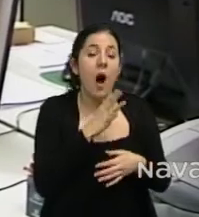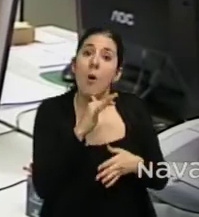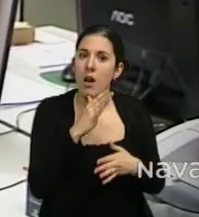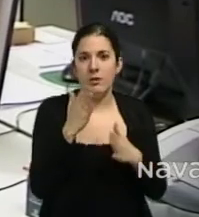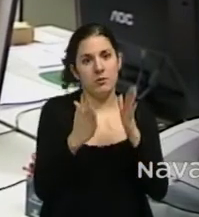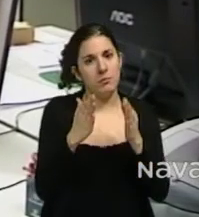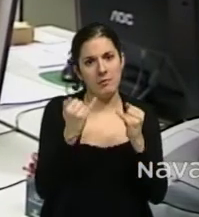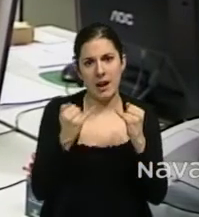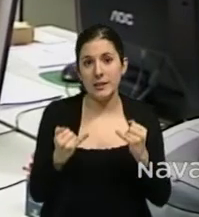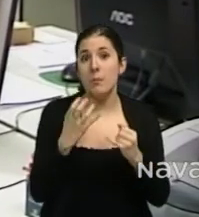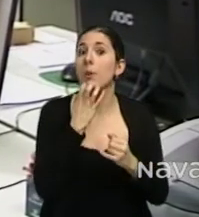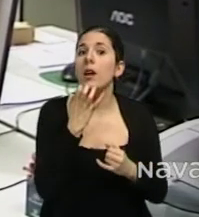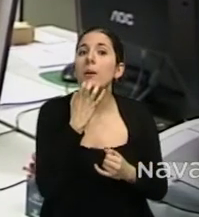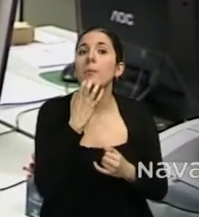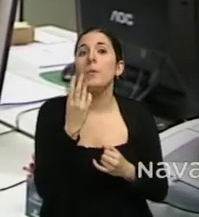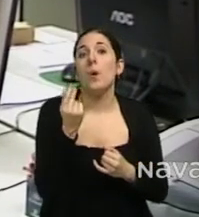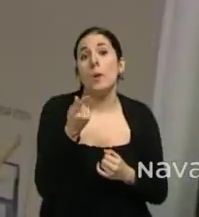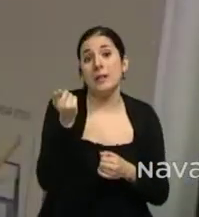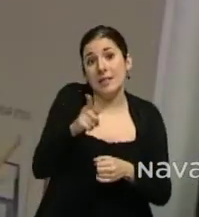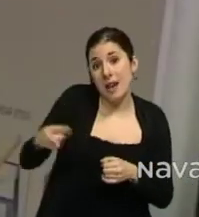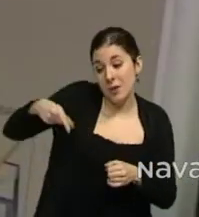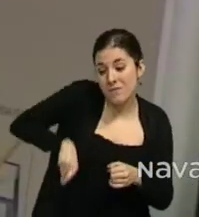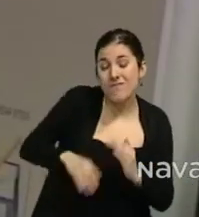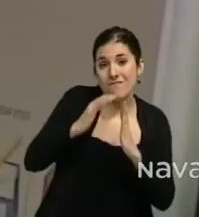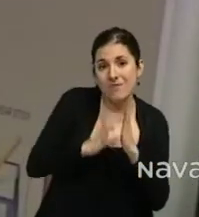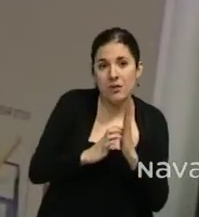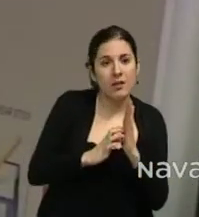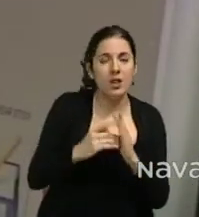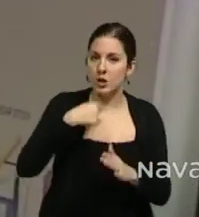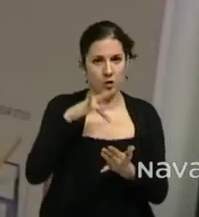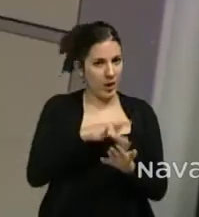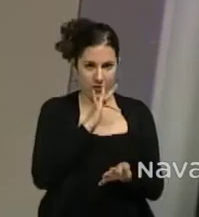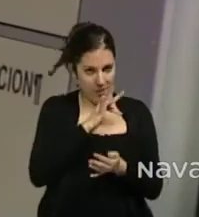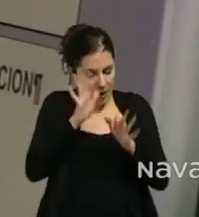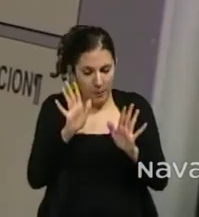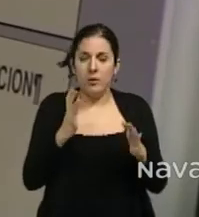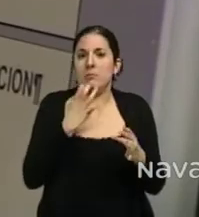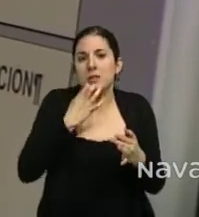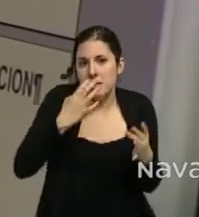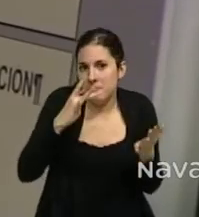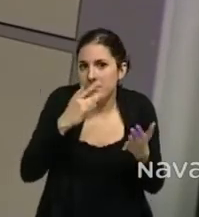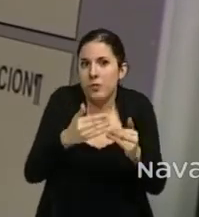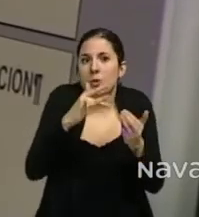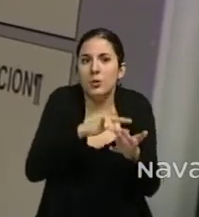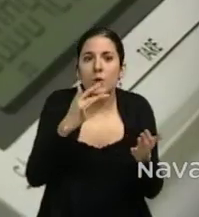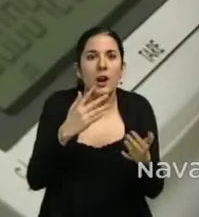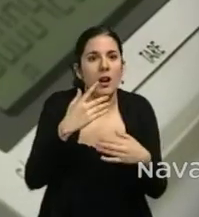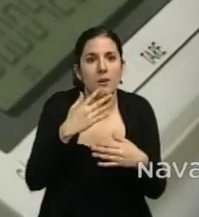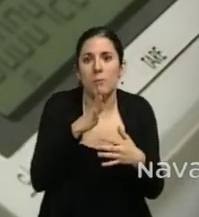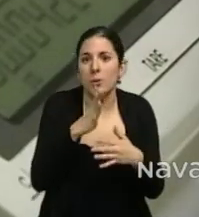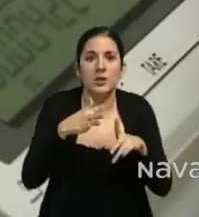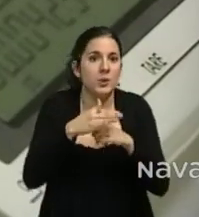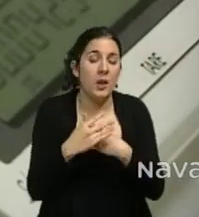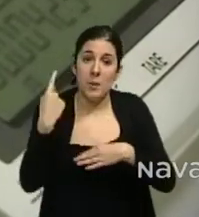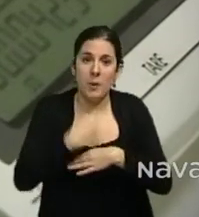que tengas que bajar los salarios o que no es nuestro caso, pero si las circunstancias te obligan a tomar